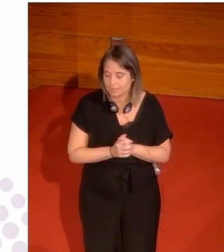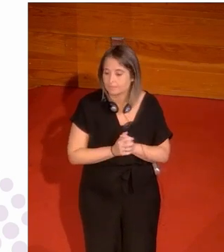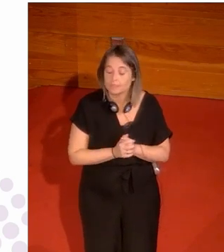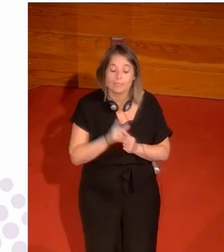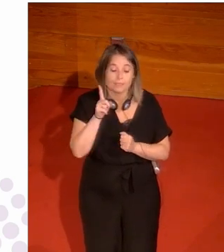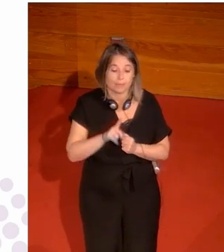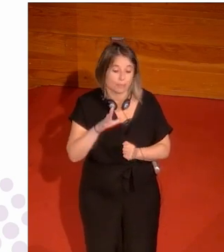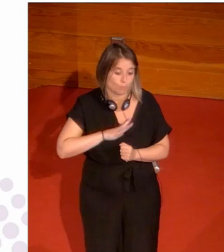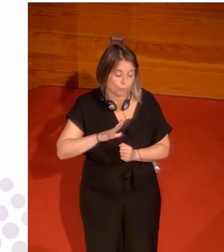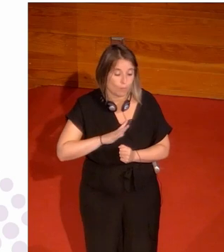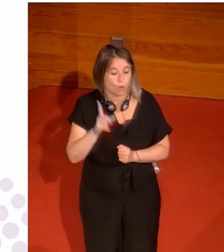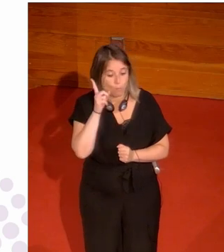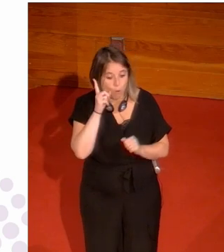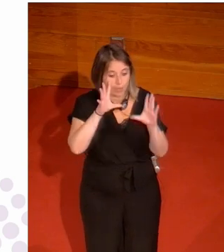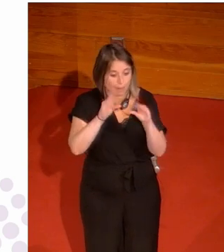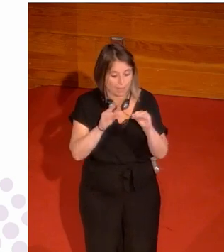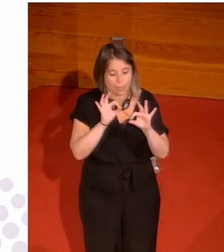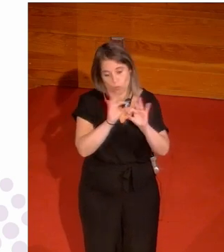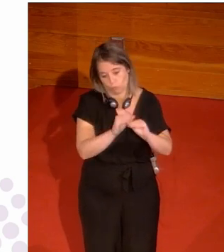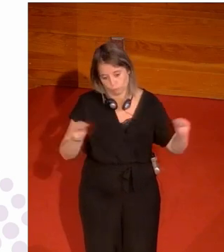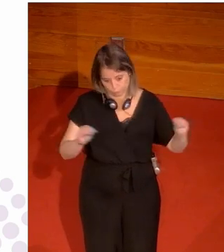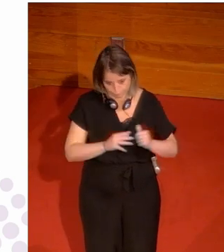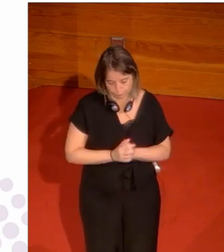Ixi edo mututu zakeleko telefonoak.